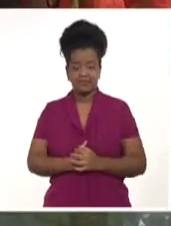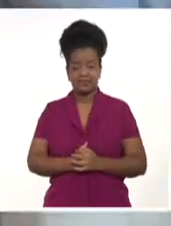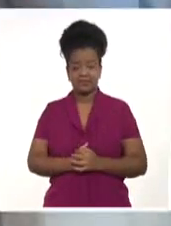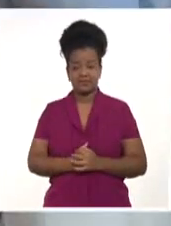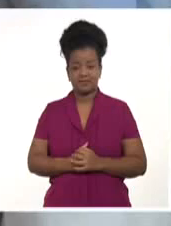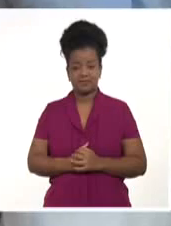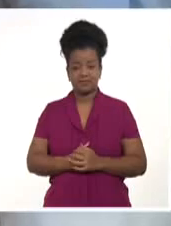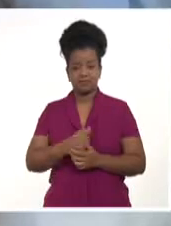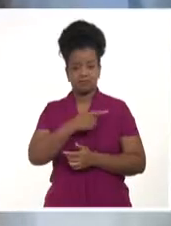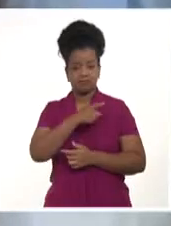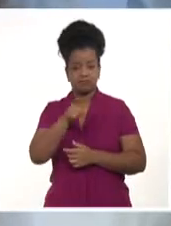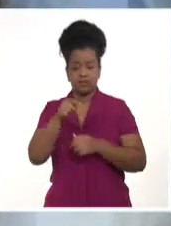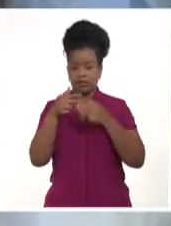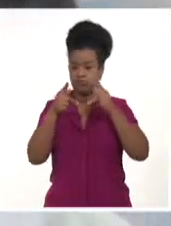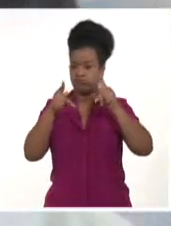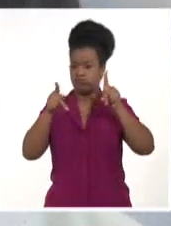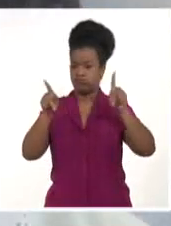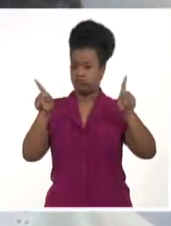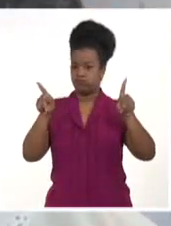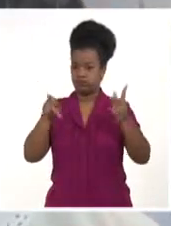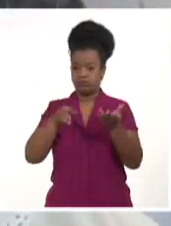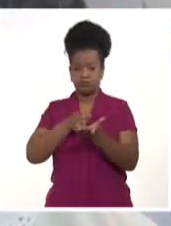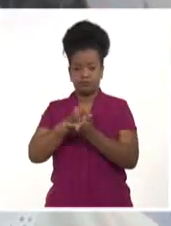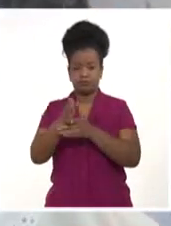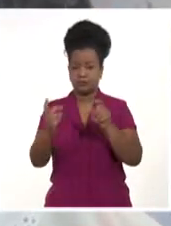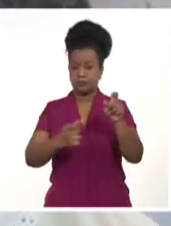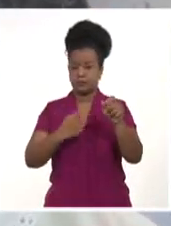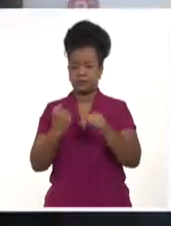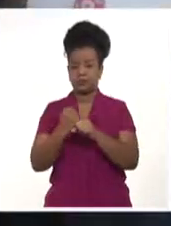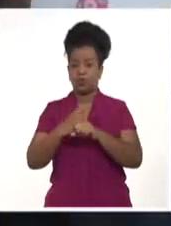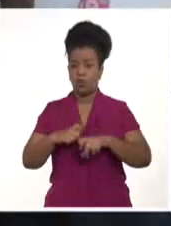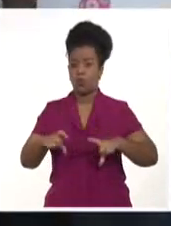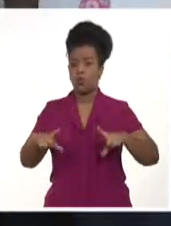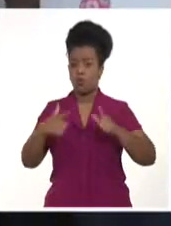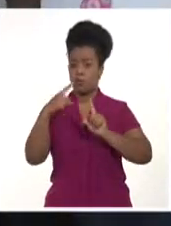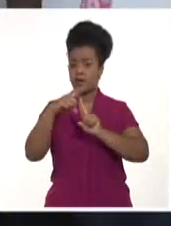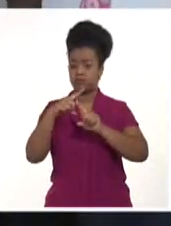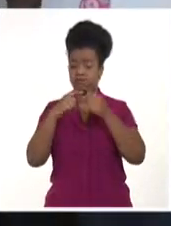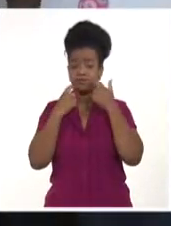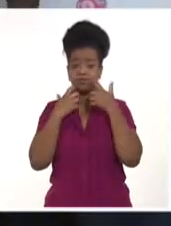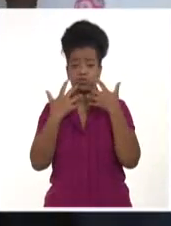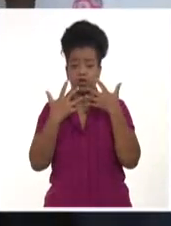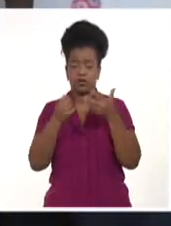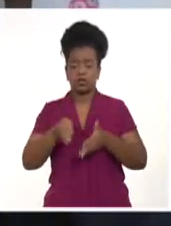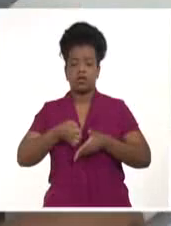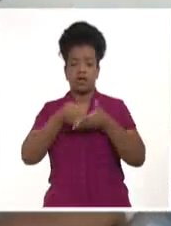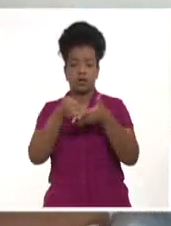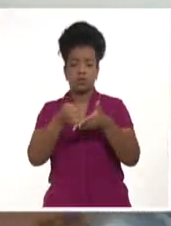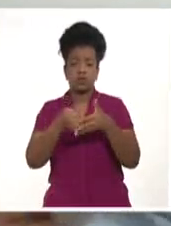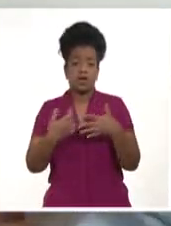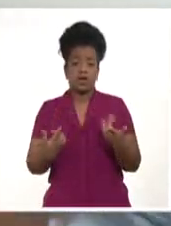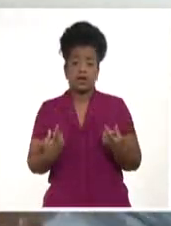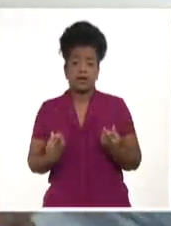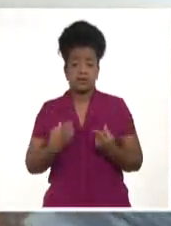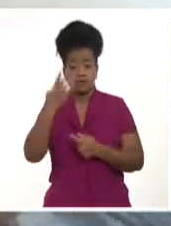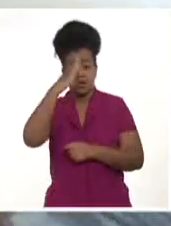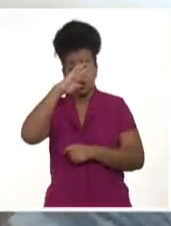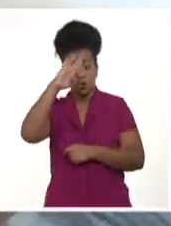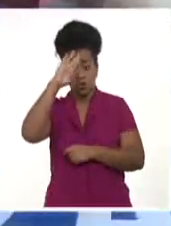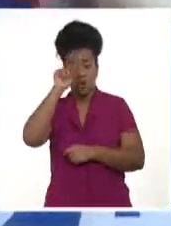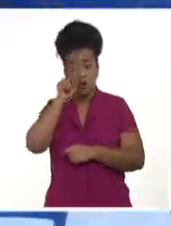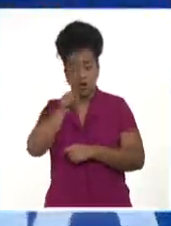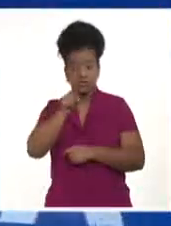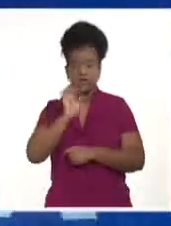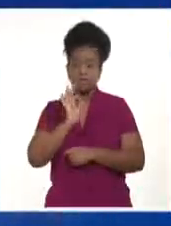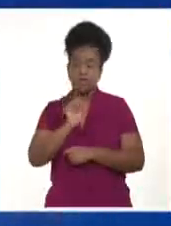profesionalidad, eficiencia, consagración y el cumplimiento de sus principales tareas en beneficio a lo que demanda el país fueron razones